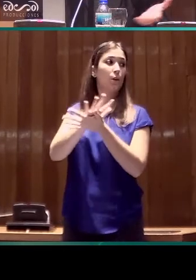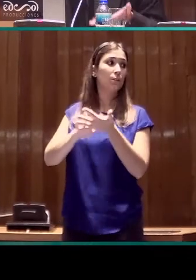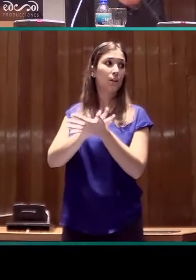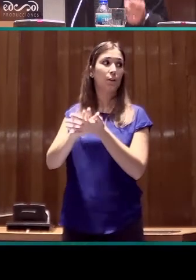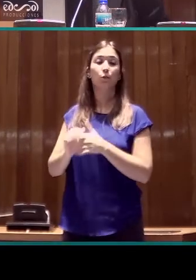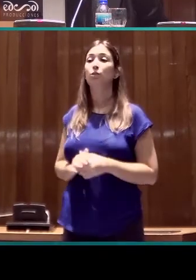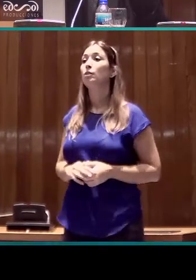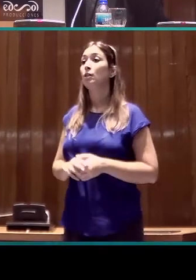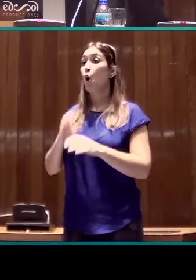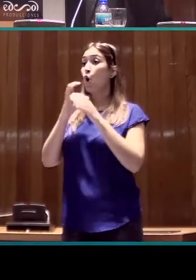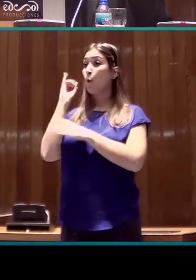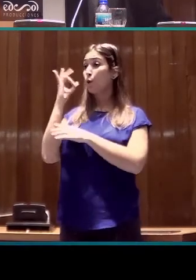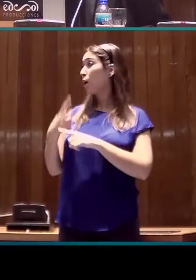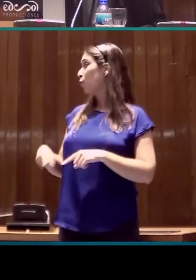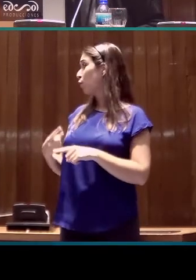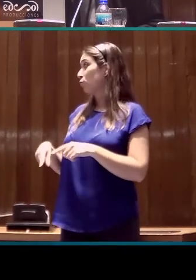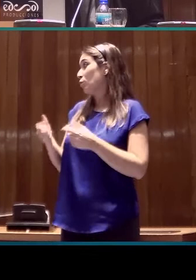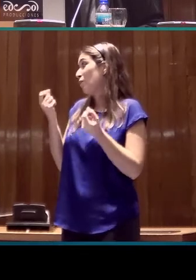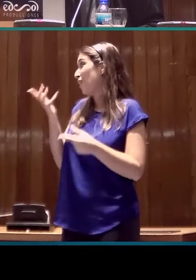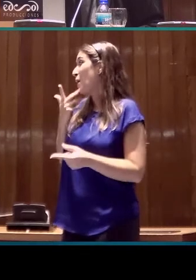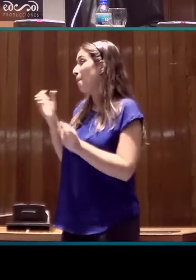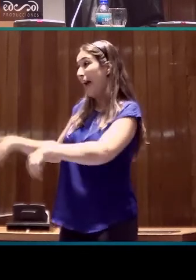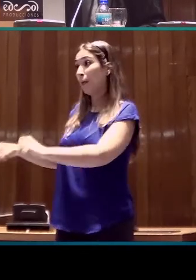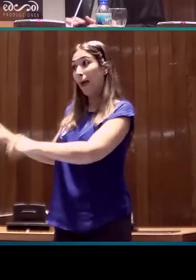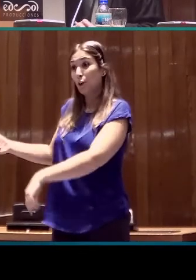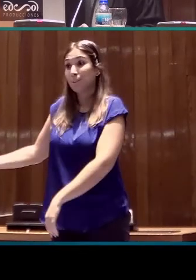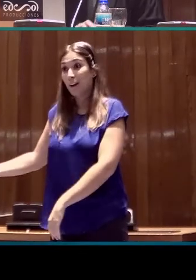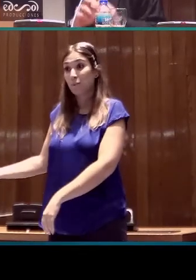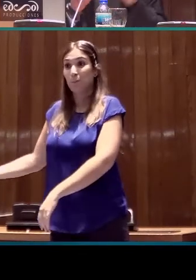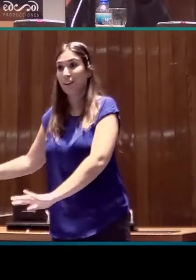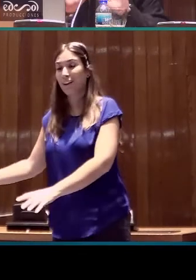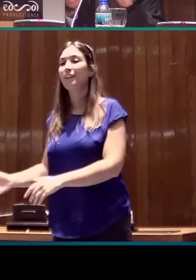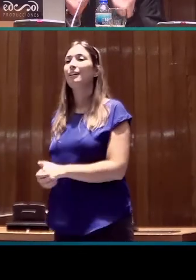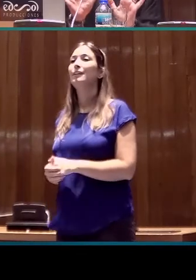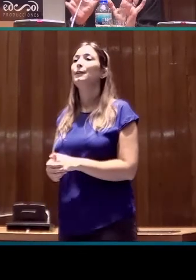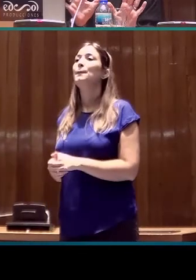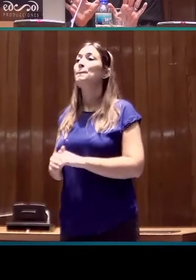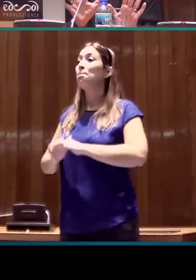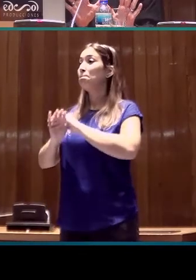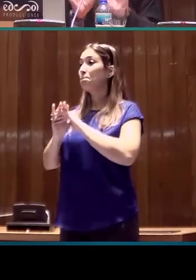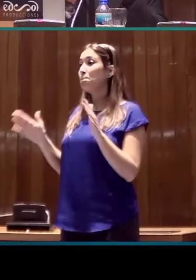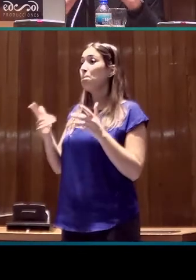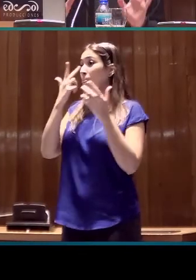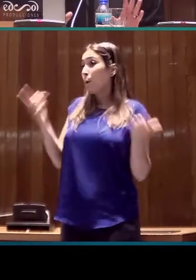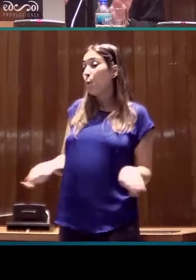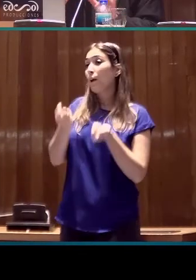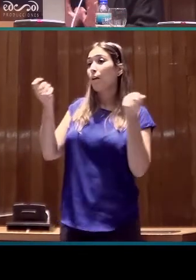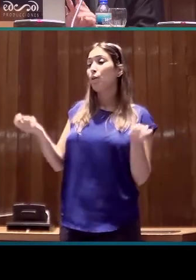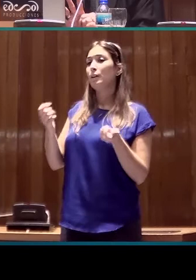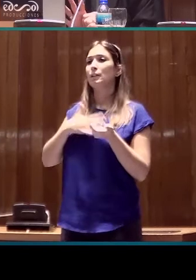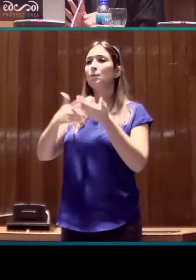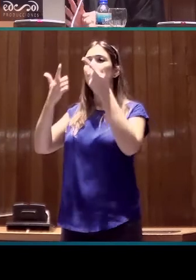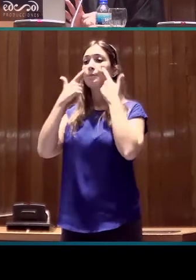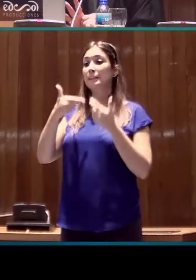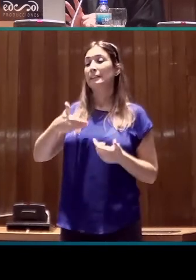hablar de las publicaciones, son conocidas, ya me estás cortando. Vale, no pasa nada. Solo en cuanto a las publicaciones voy a destacar los